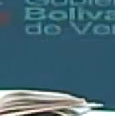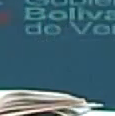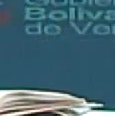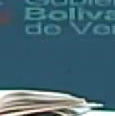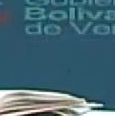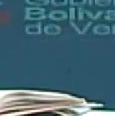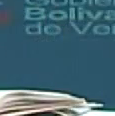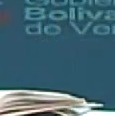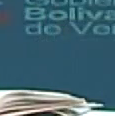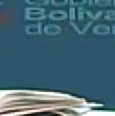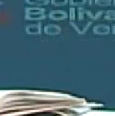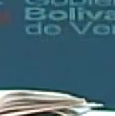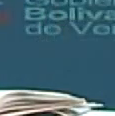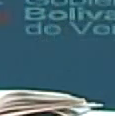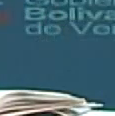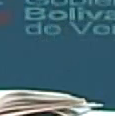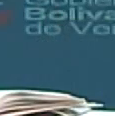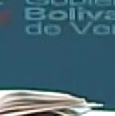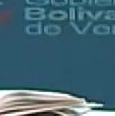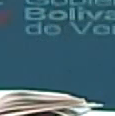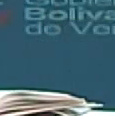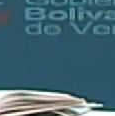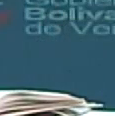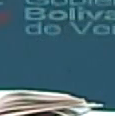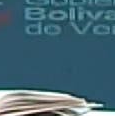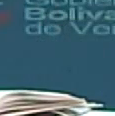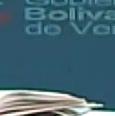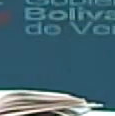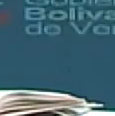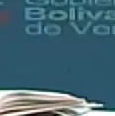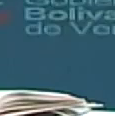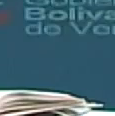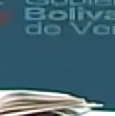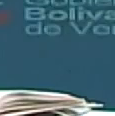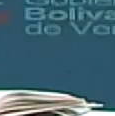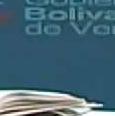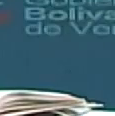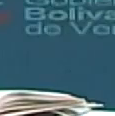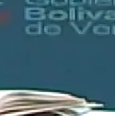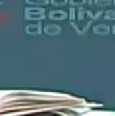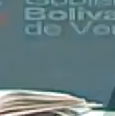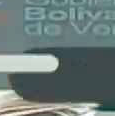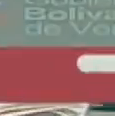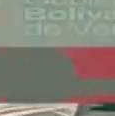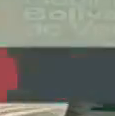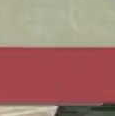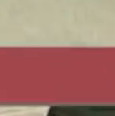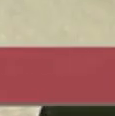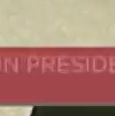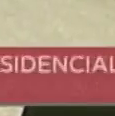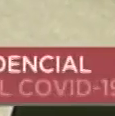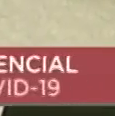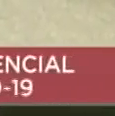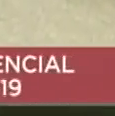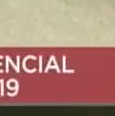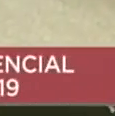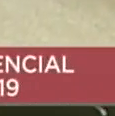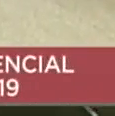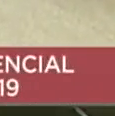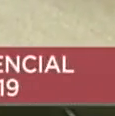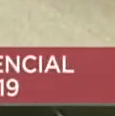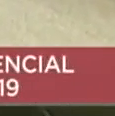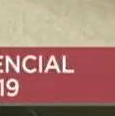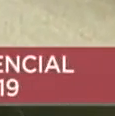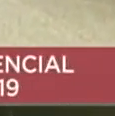Nicolás Maduro, hacemos seguimiento, evaluación, reporte de los procesos de detección